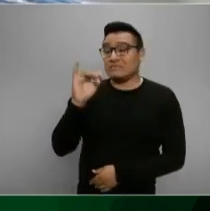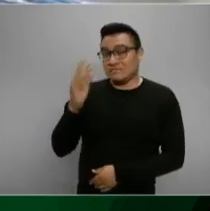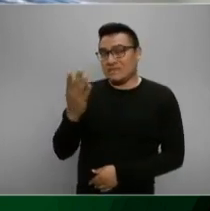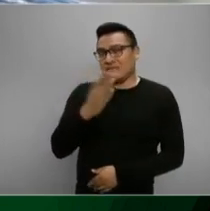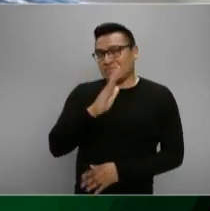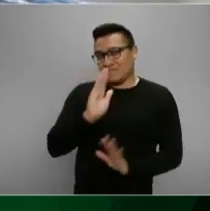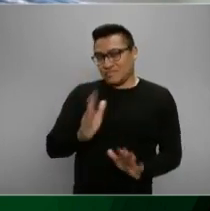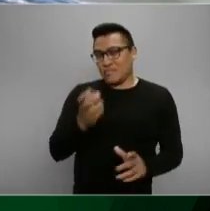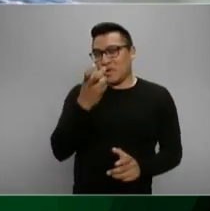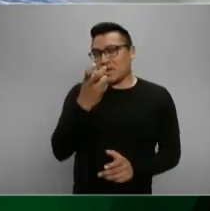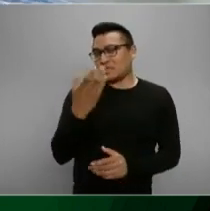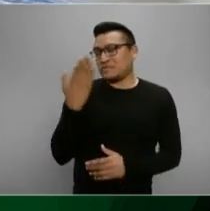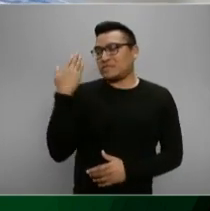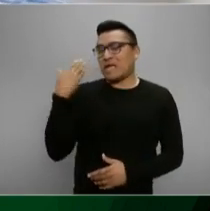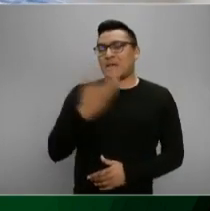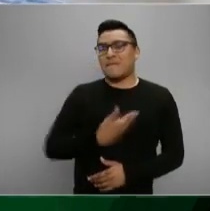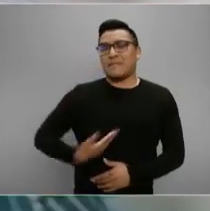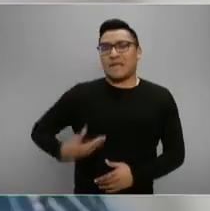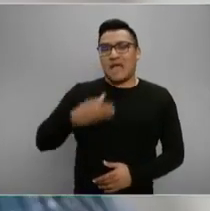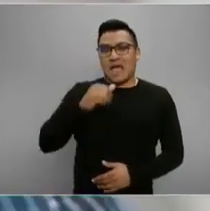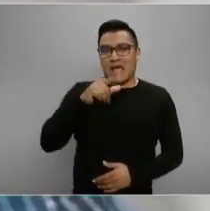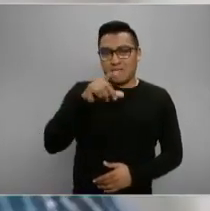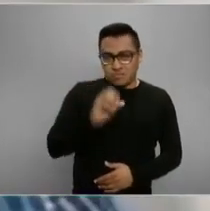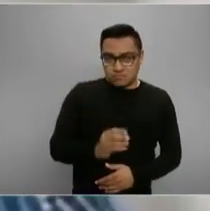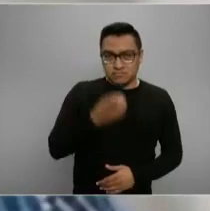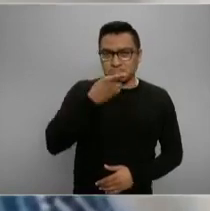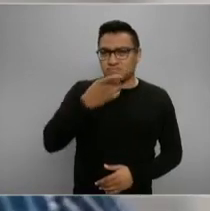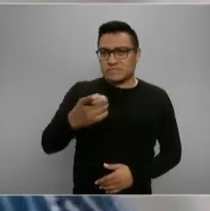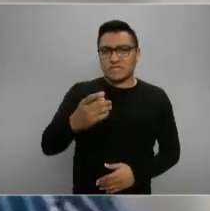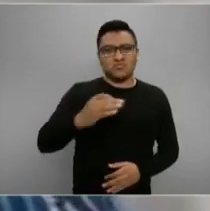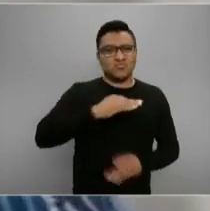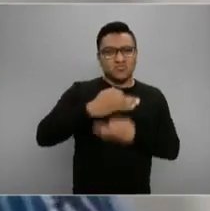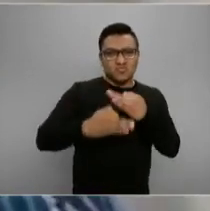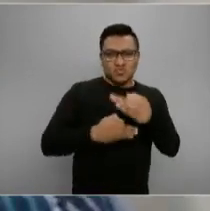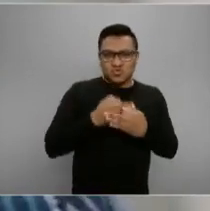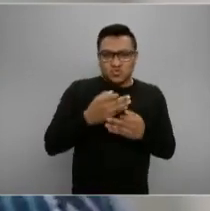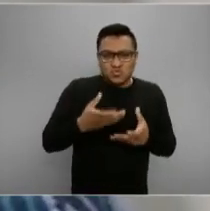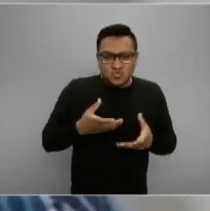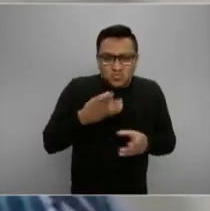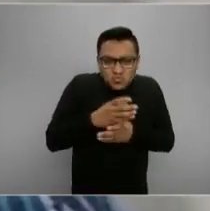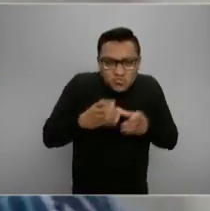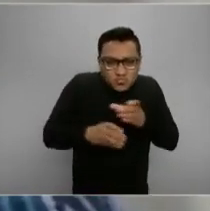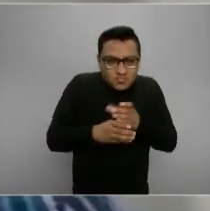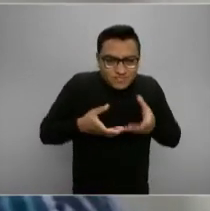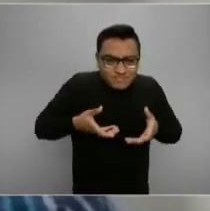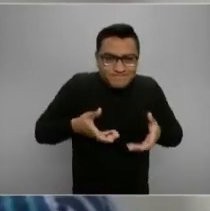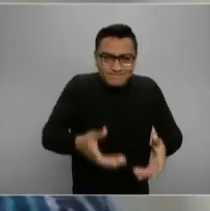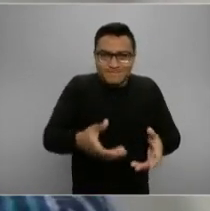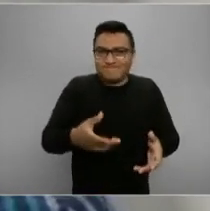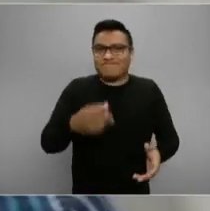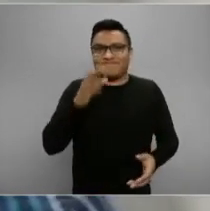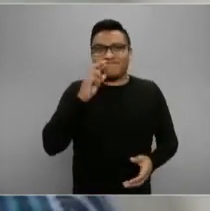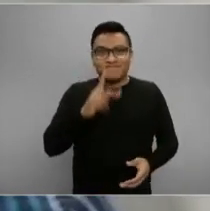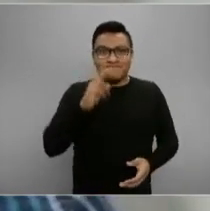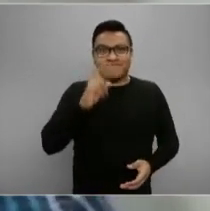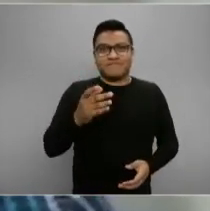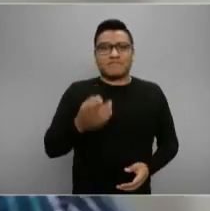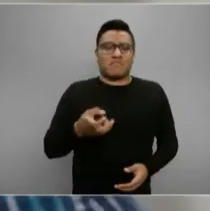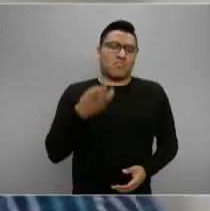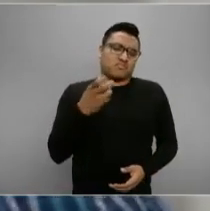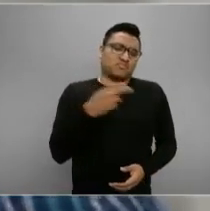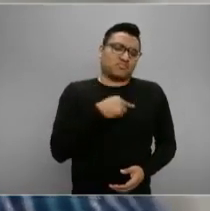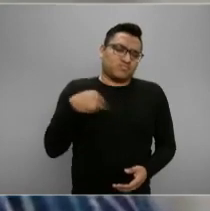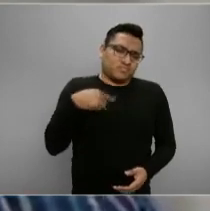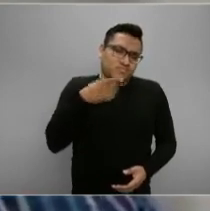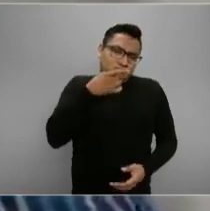como base la obra pública, y en este caso el programa de mejoramiento urbano. A comparación de otras secretarías, podríamos decir que este programa